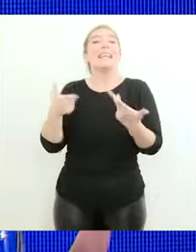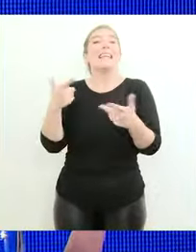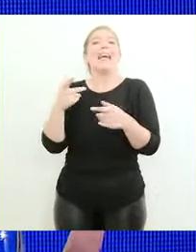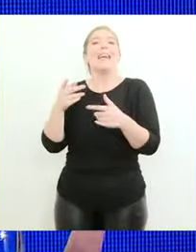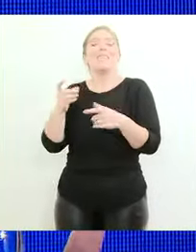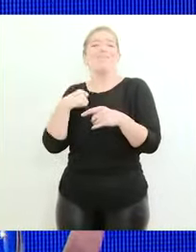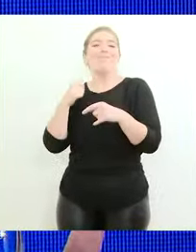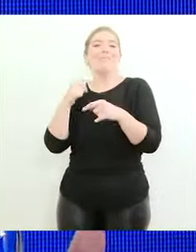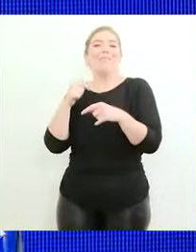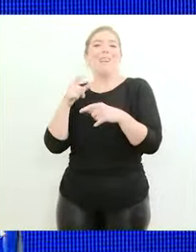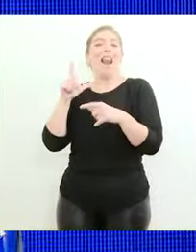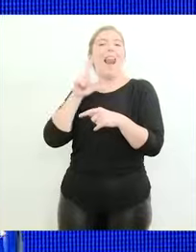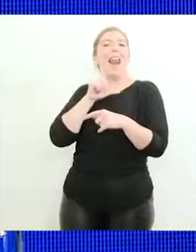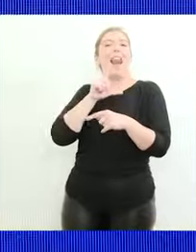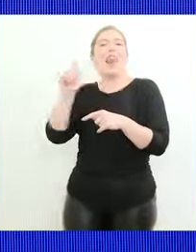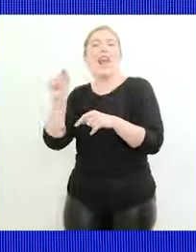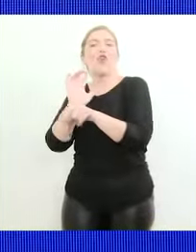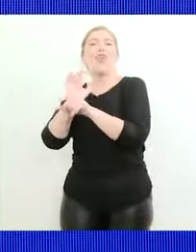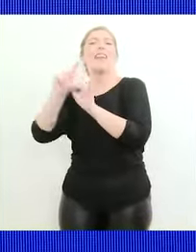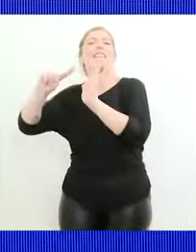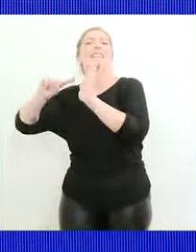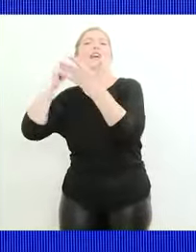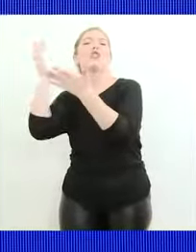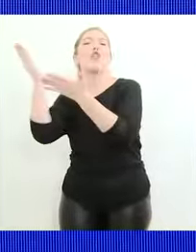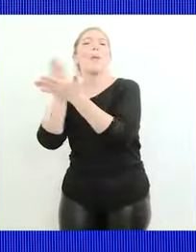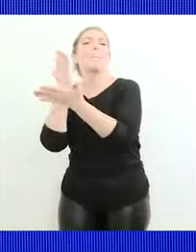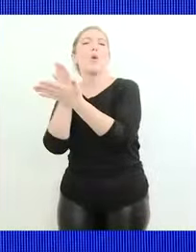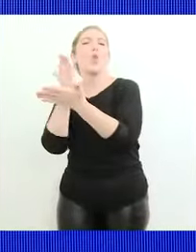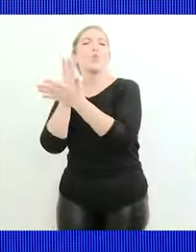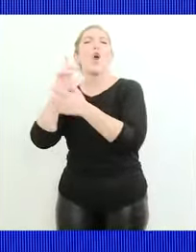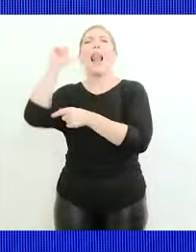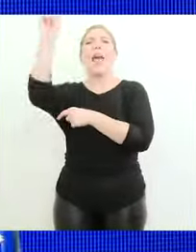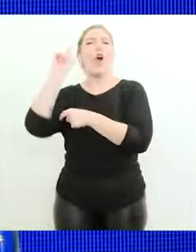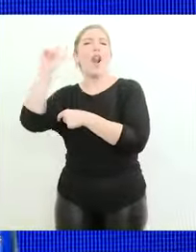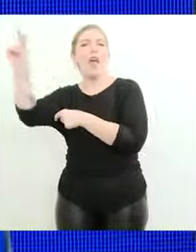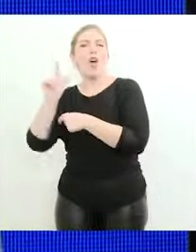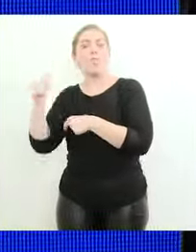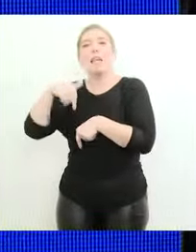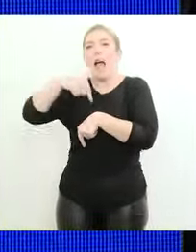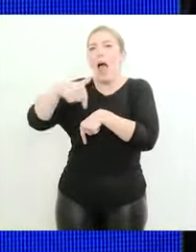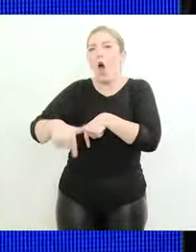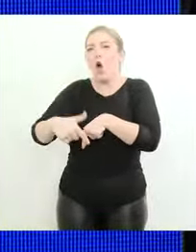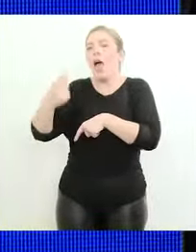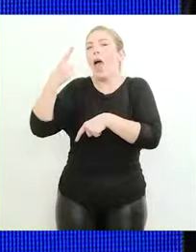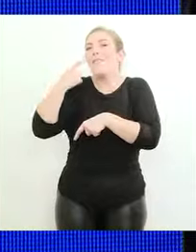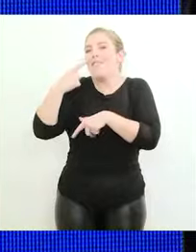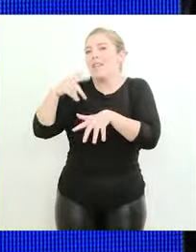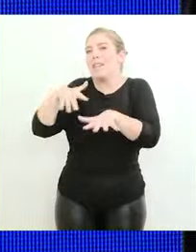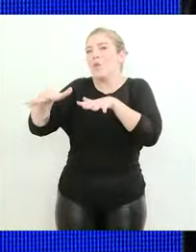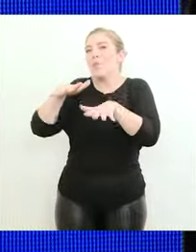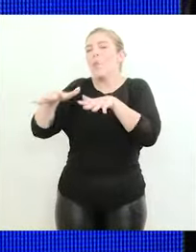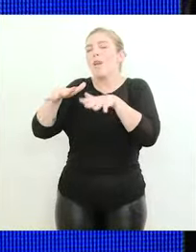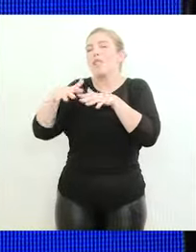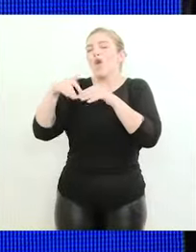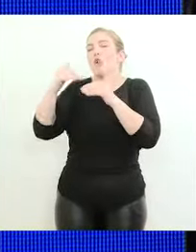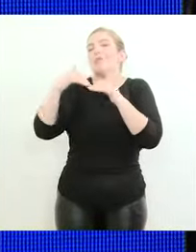del núcleo y realmente viven en esta época un proceso de subdesarrollo